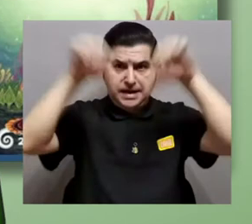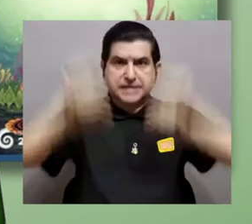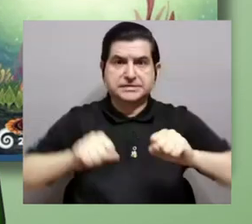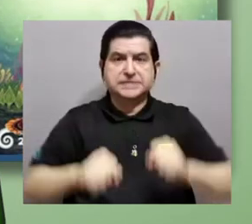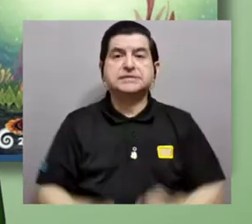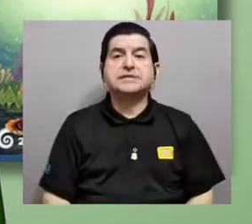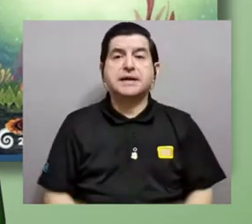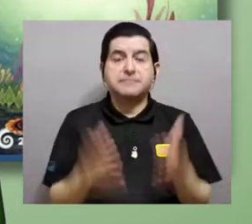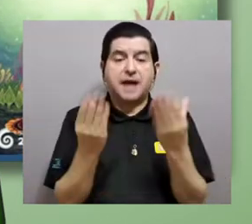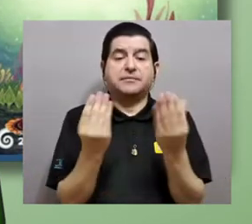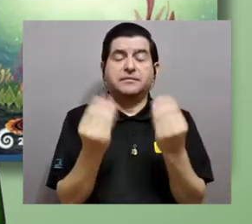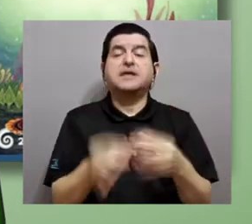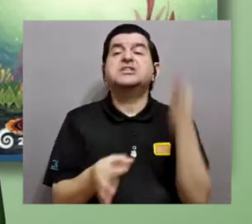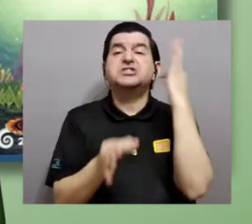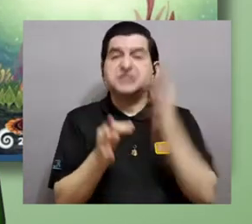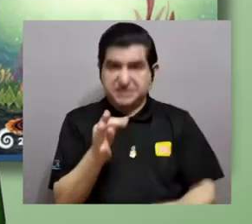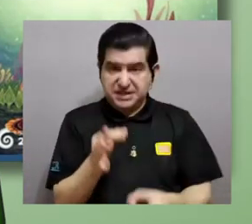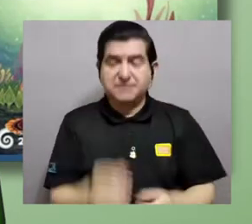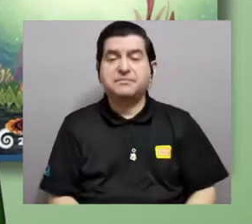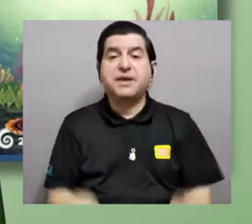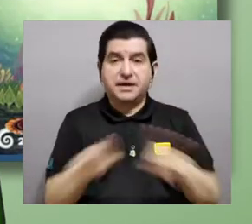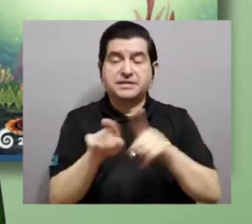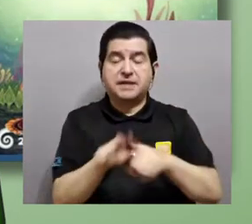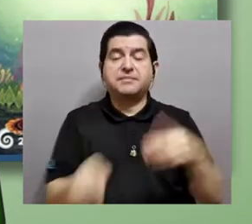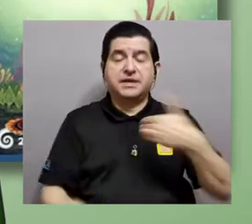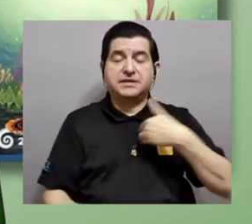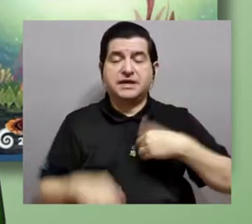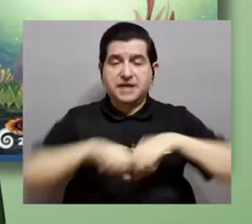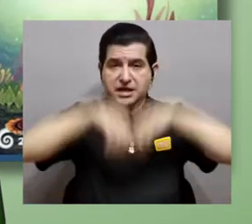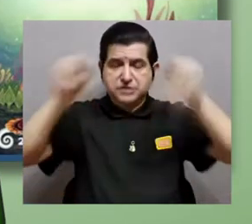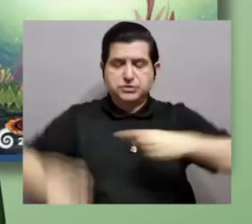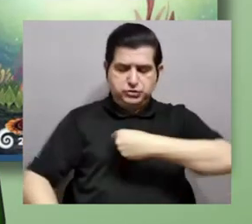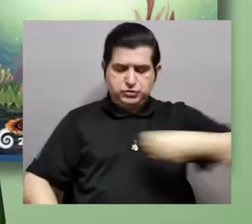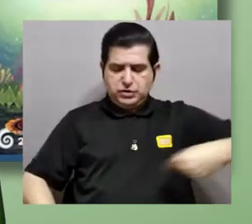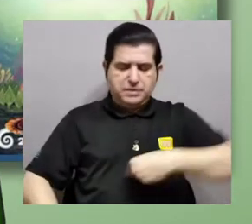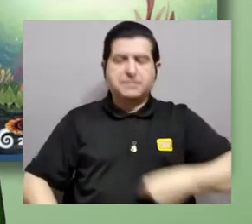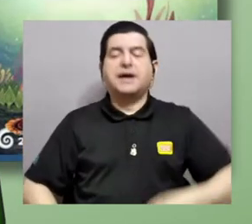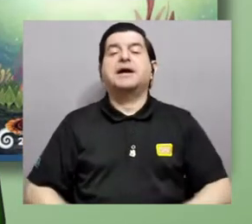sistema nervioso simple y un intestino también simple.